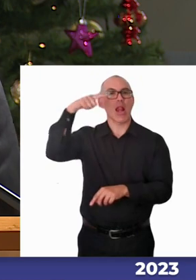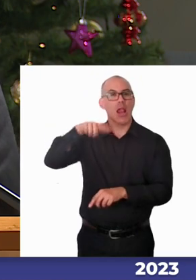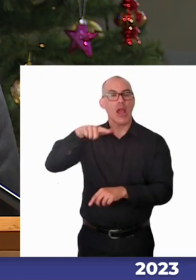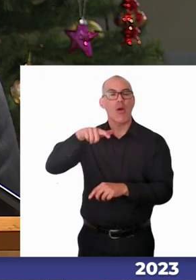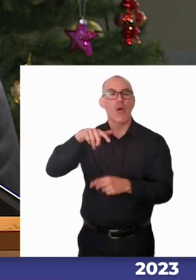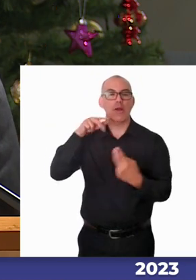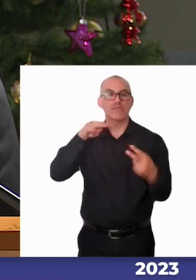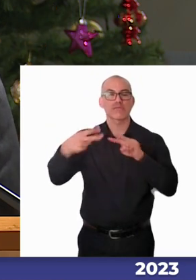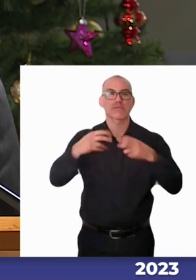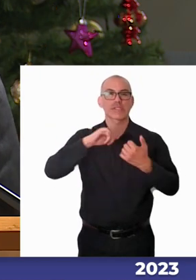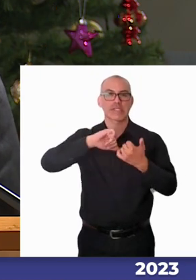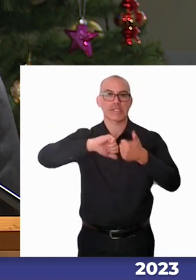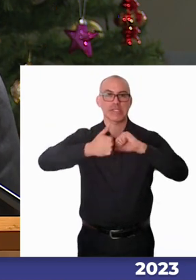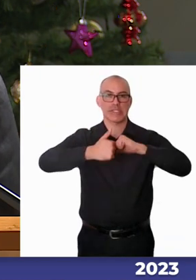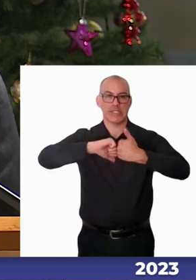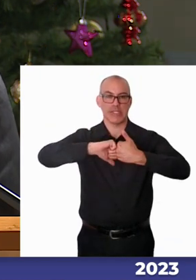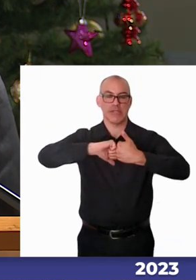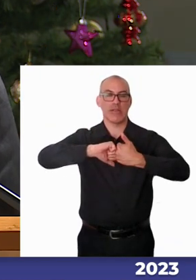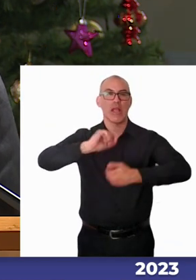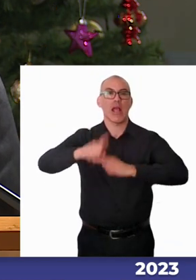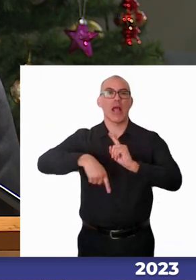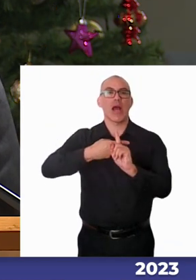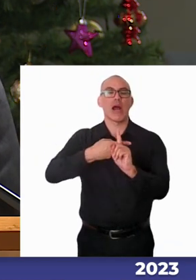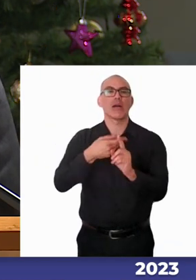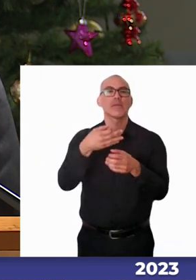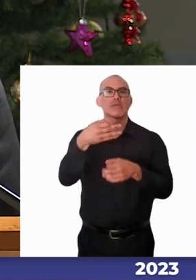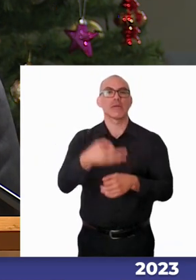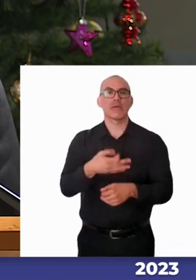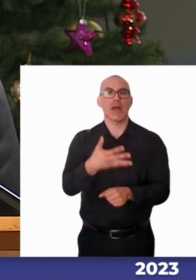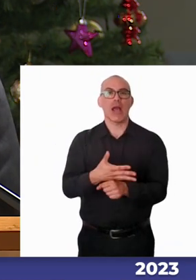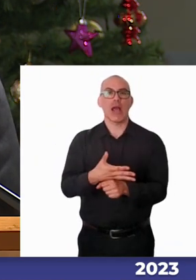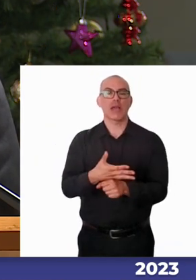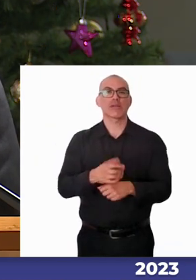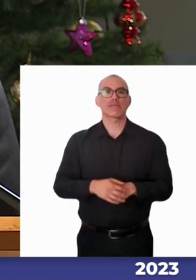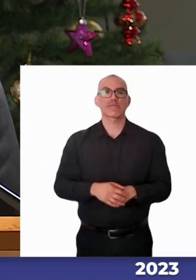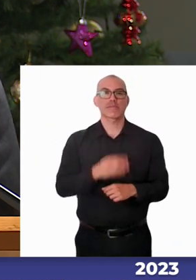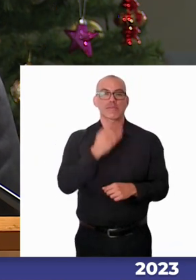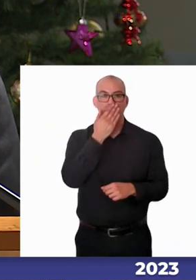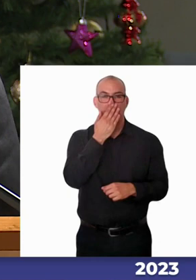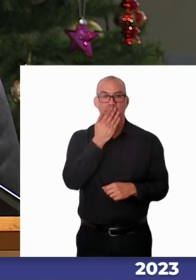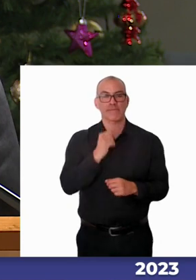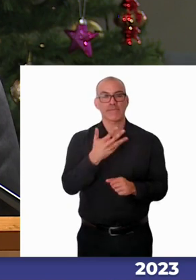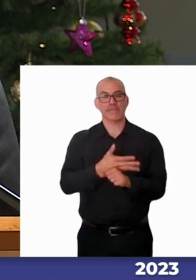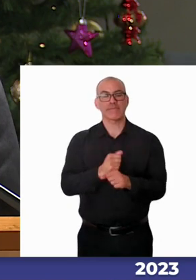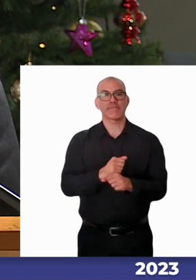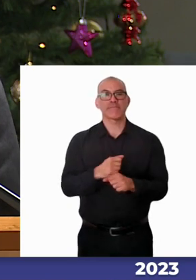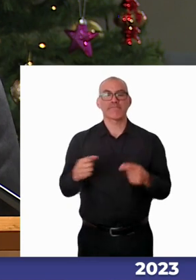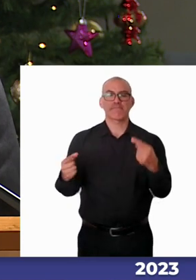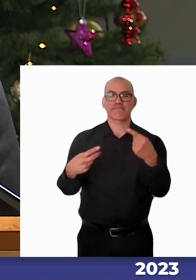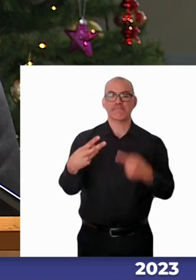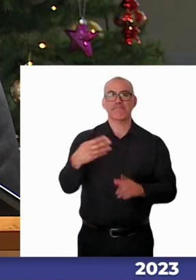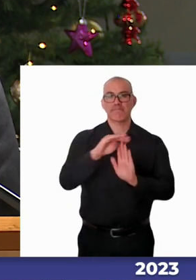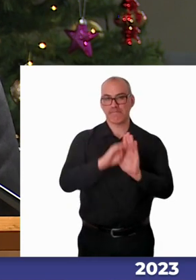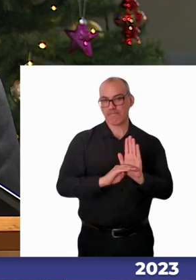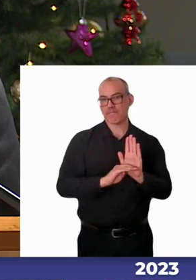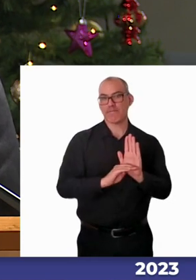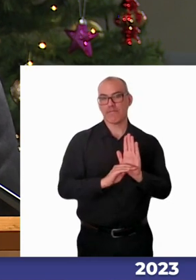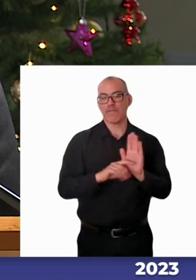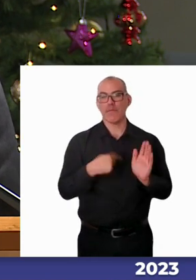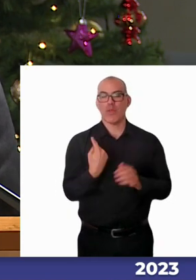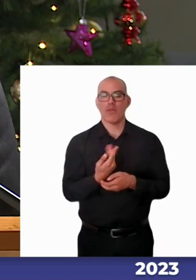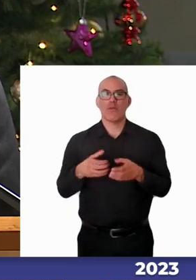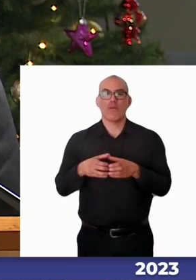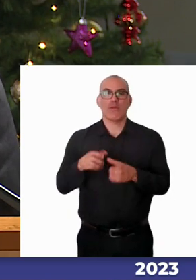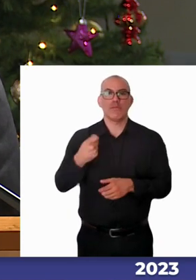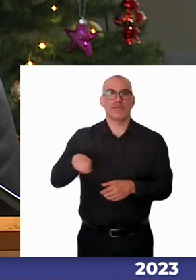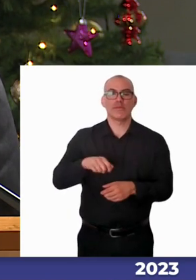Adicionalmente, y en conformidad a nuestras definiciones corporativas, el Servicio aprobó hace unas semanas la